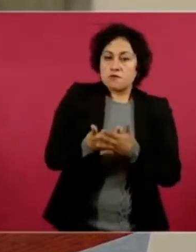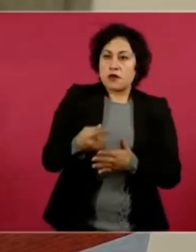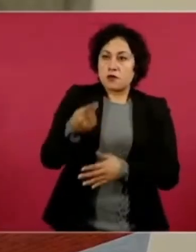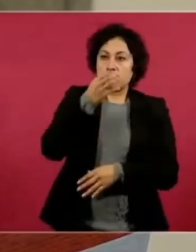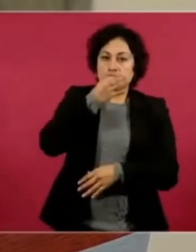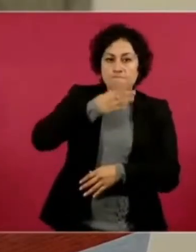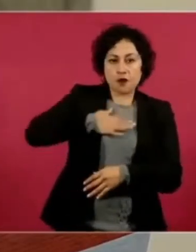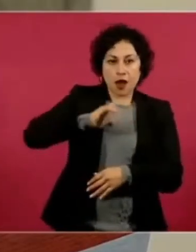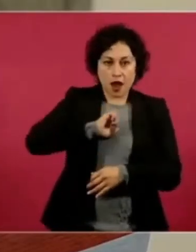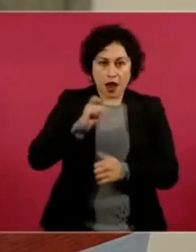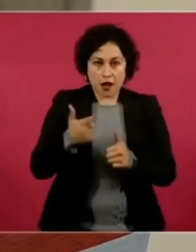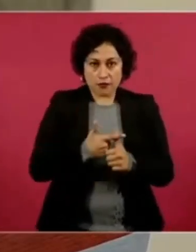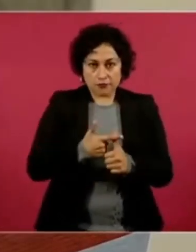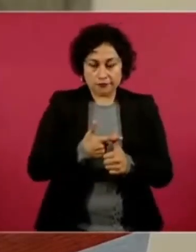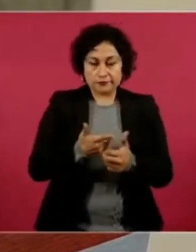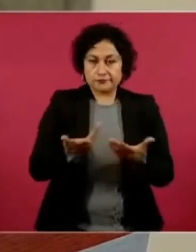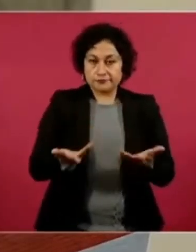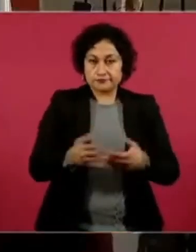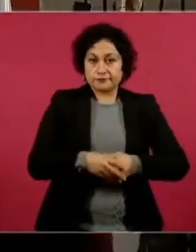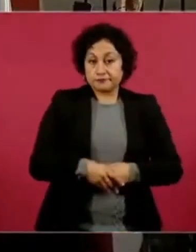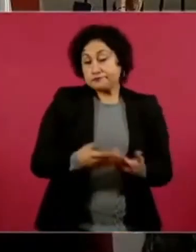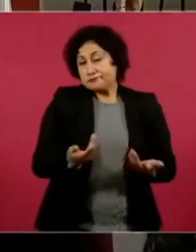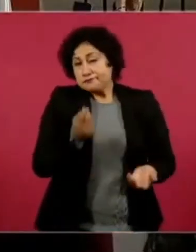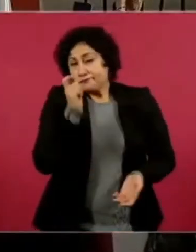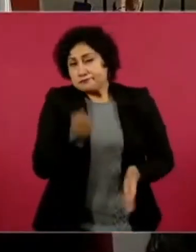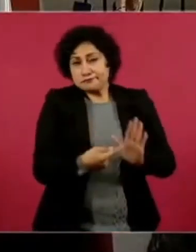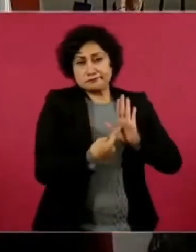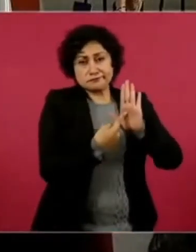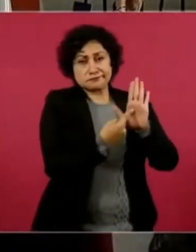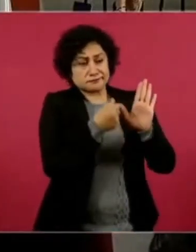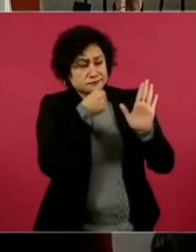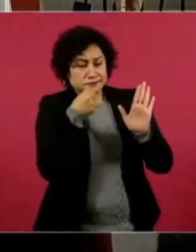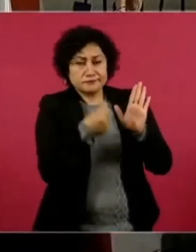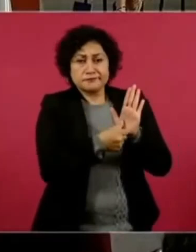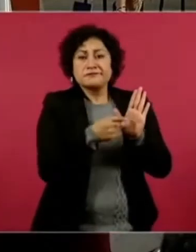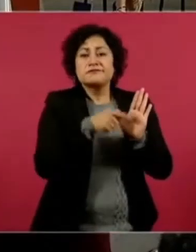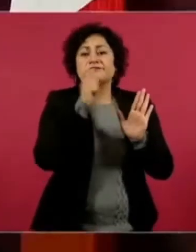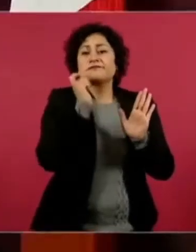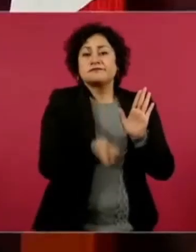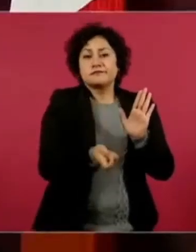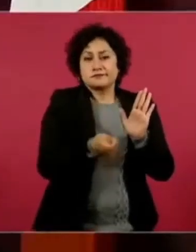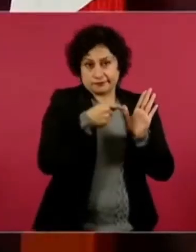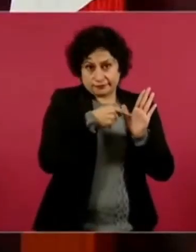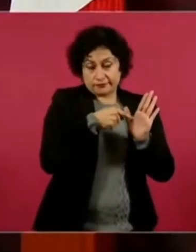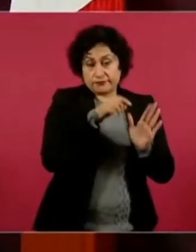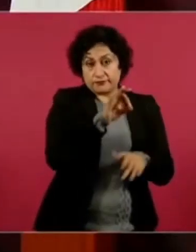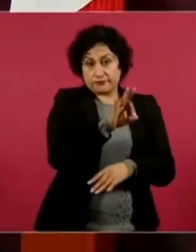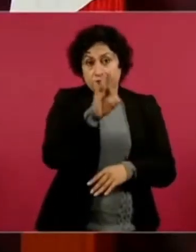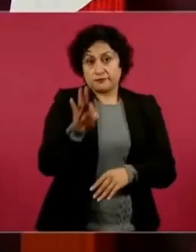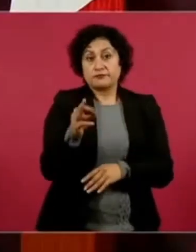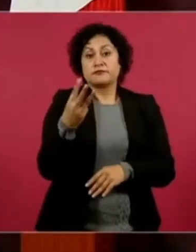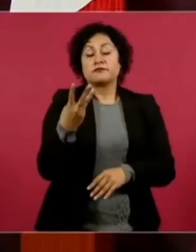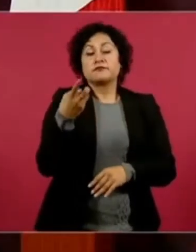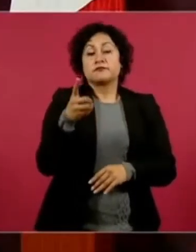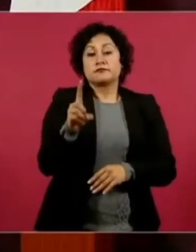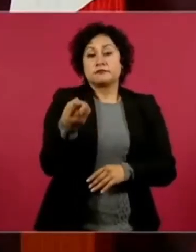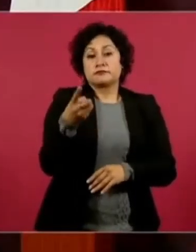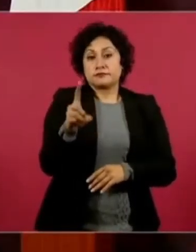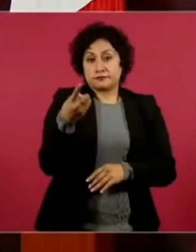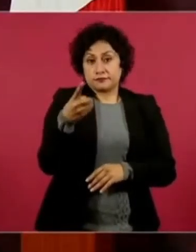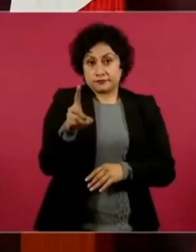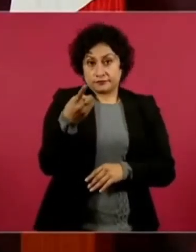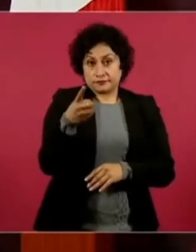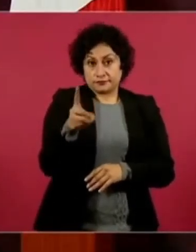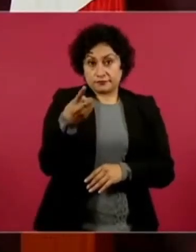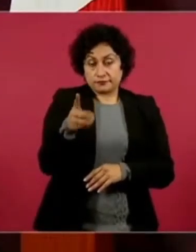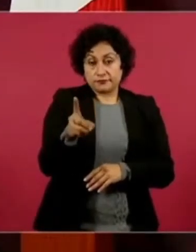avanzando el 3 de diciembre, empezamos